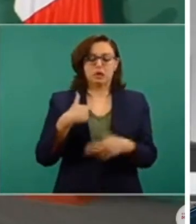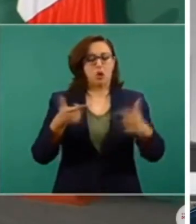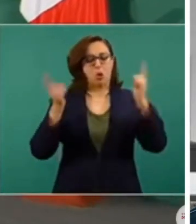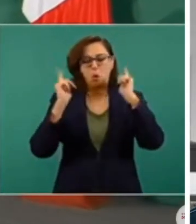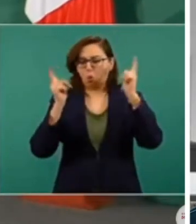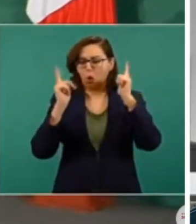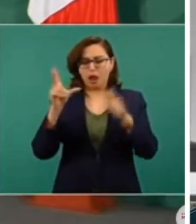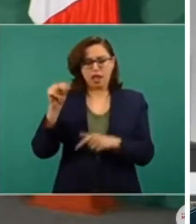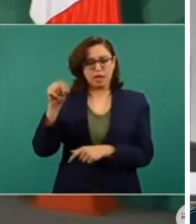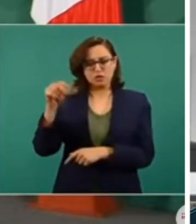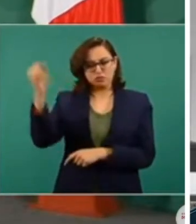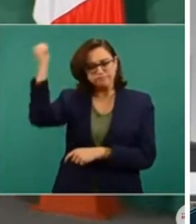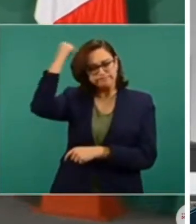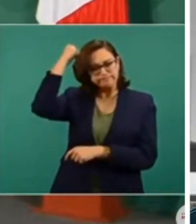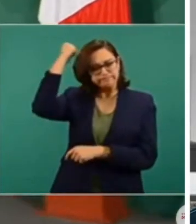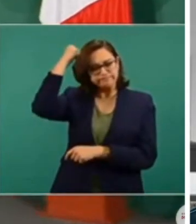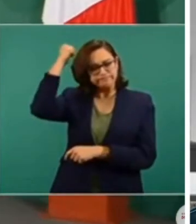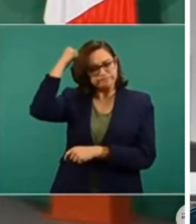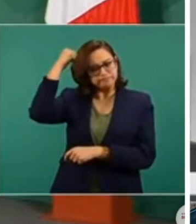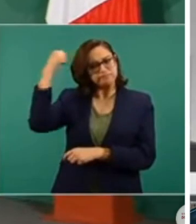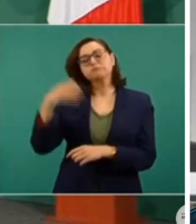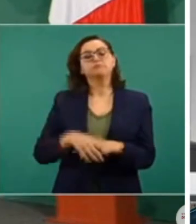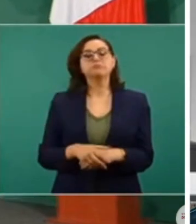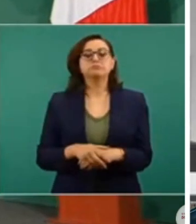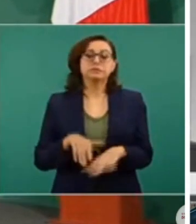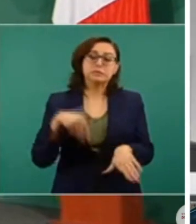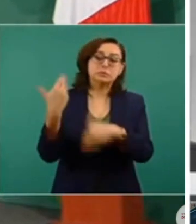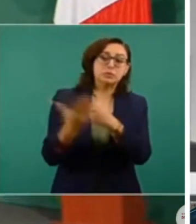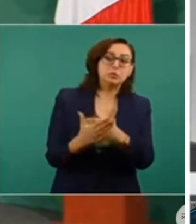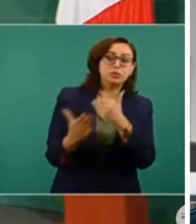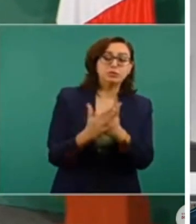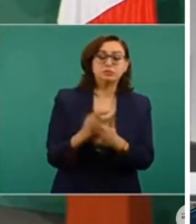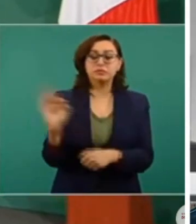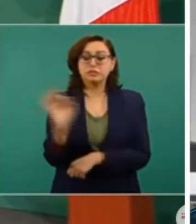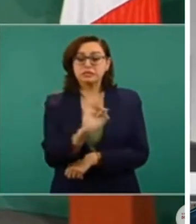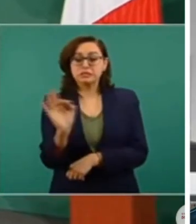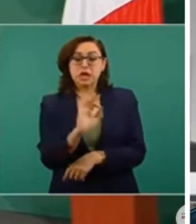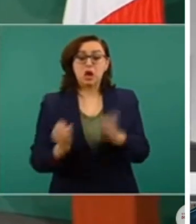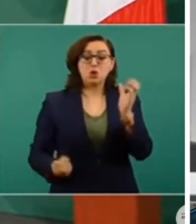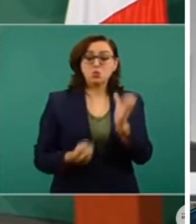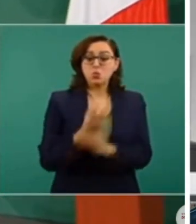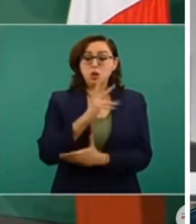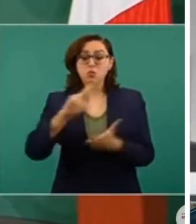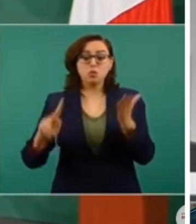tocó madera, madera, una nueva cepa, una nueva ola,